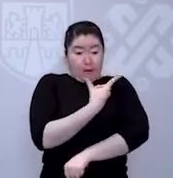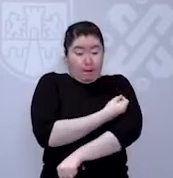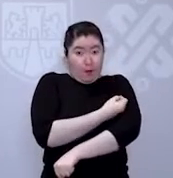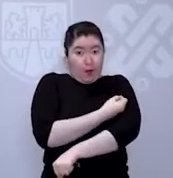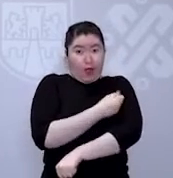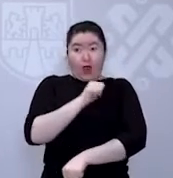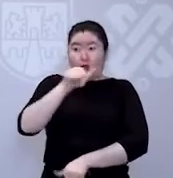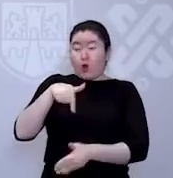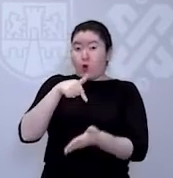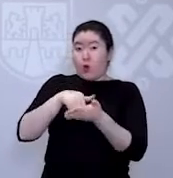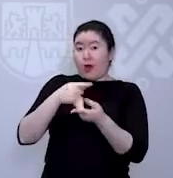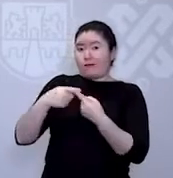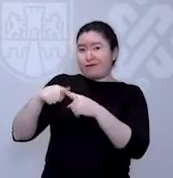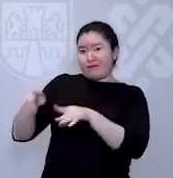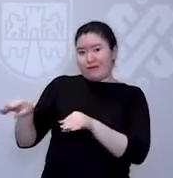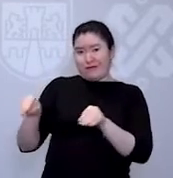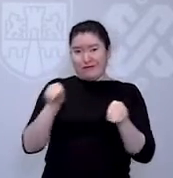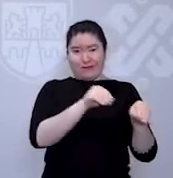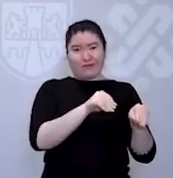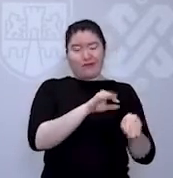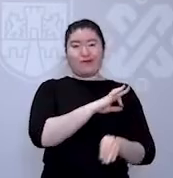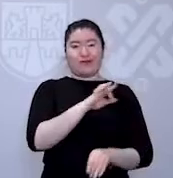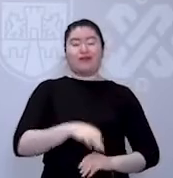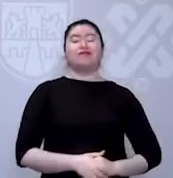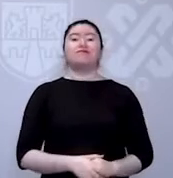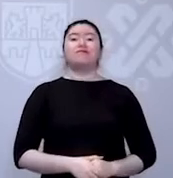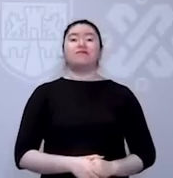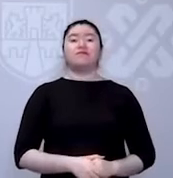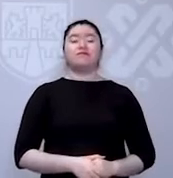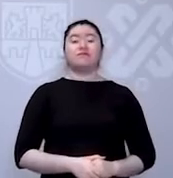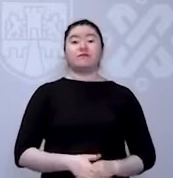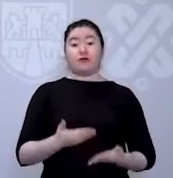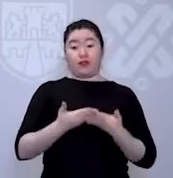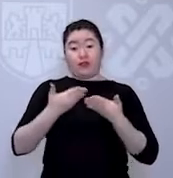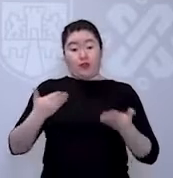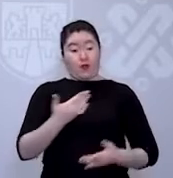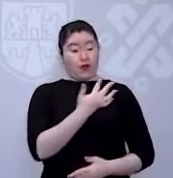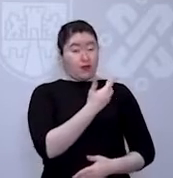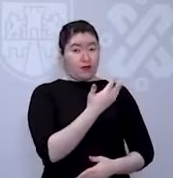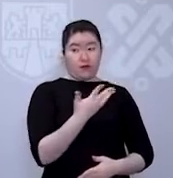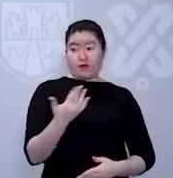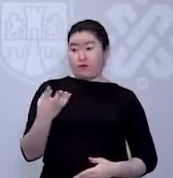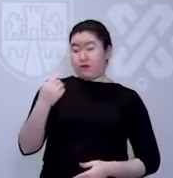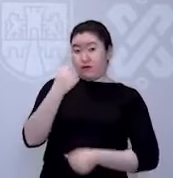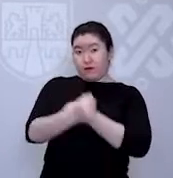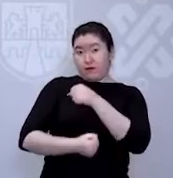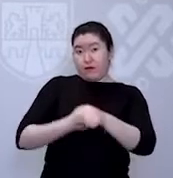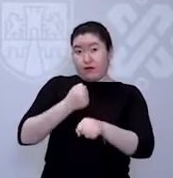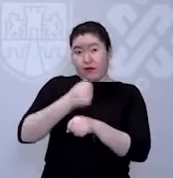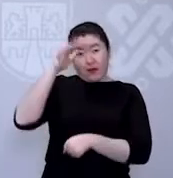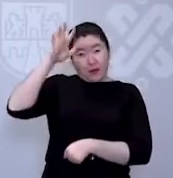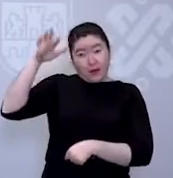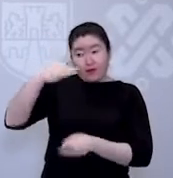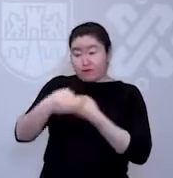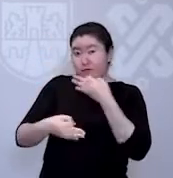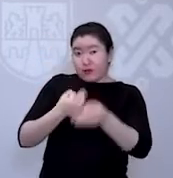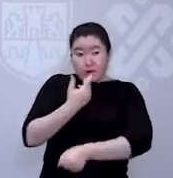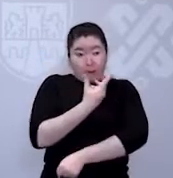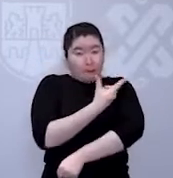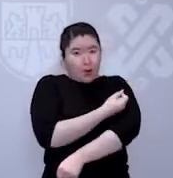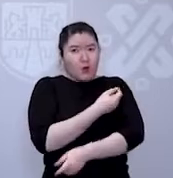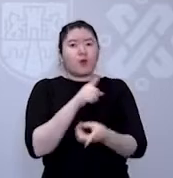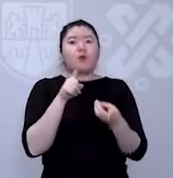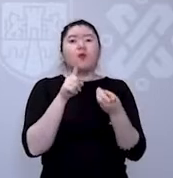cualquiera de las otras sedes. En el caso de la primera dosis para adultos de entre 50 y 59 años de edad,